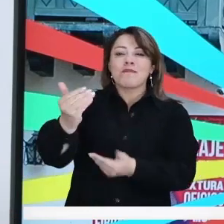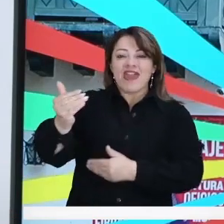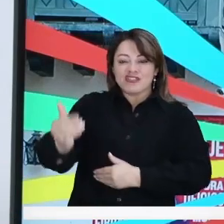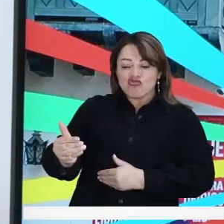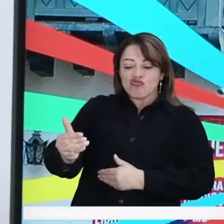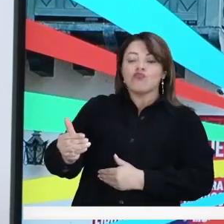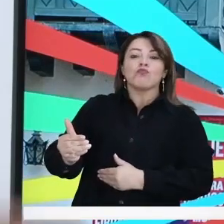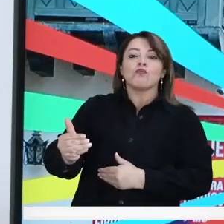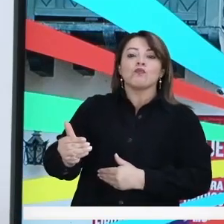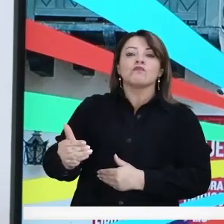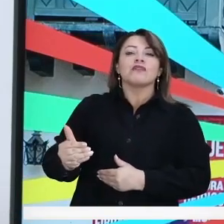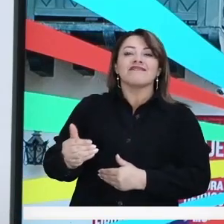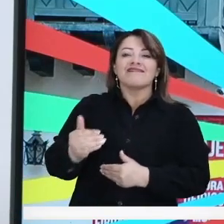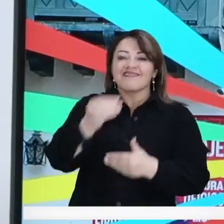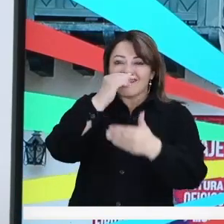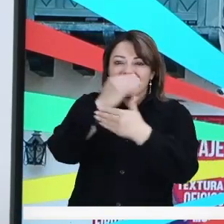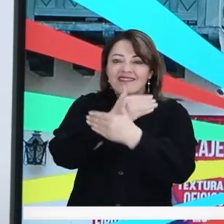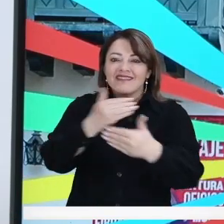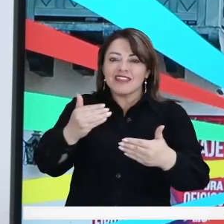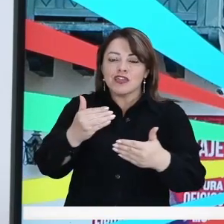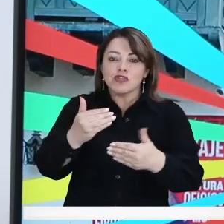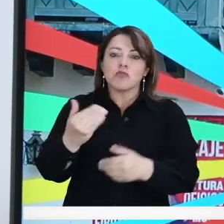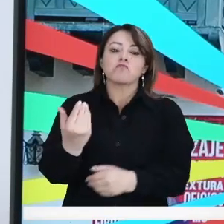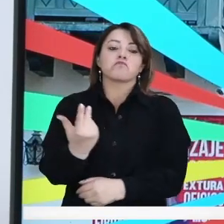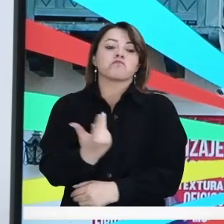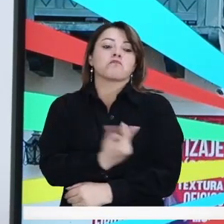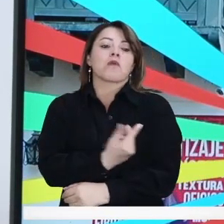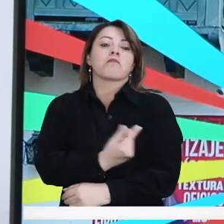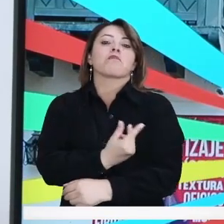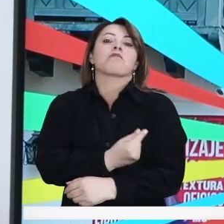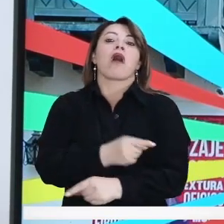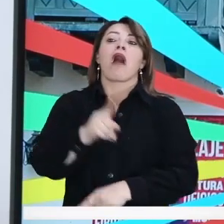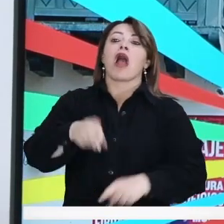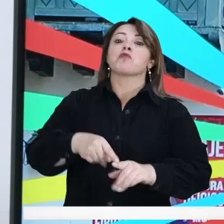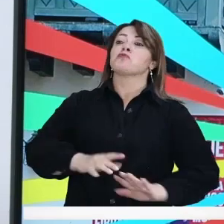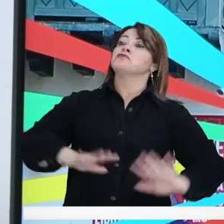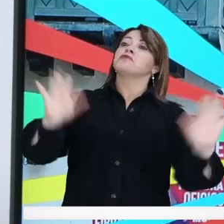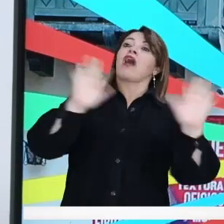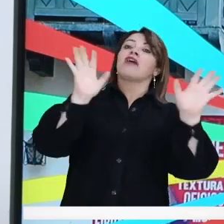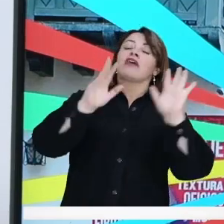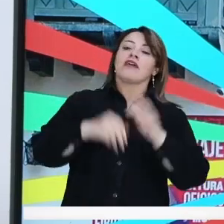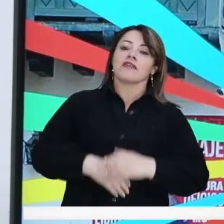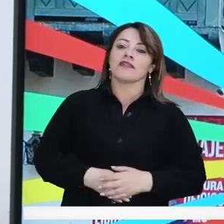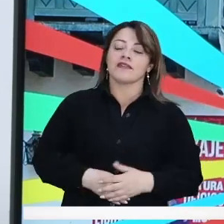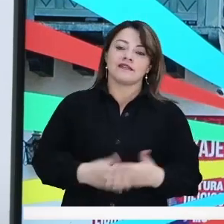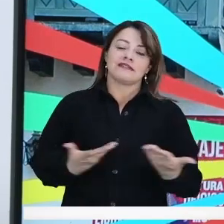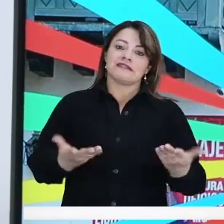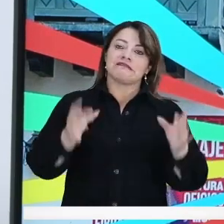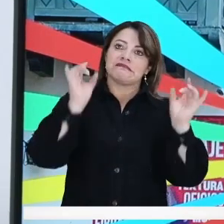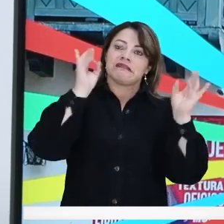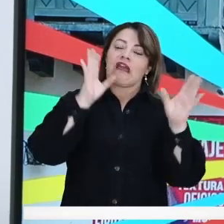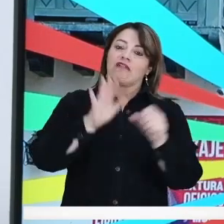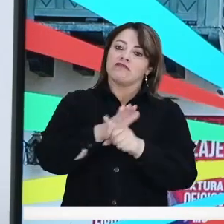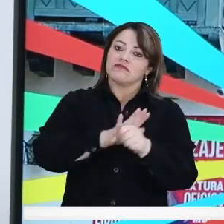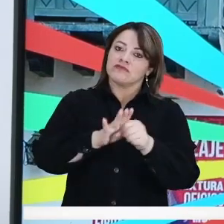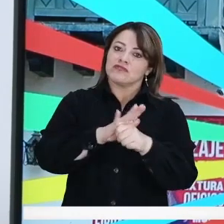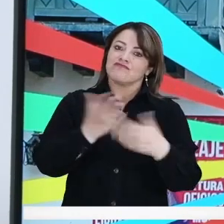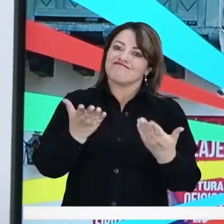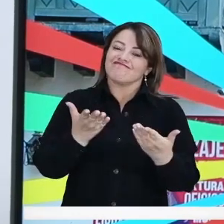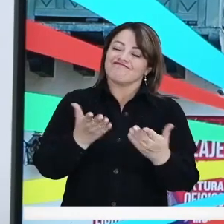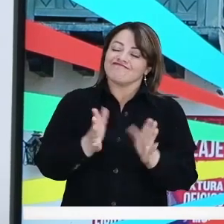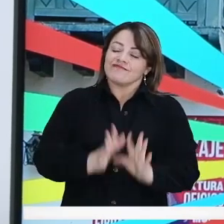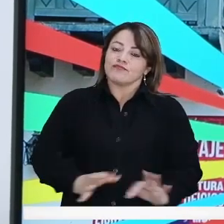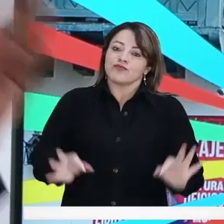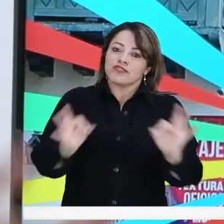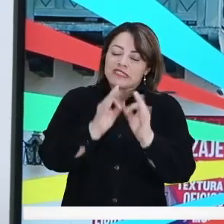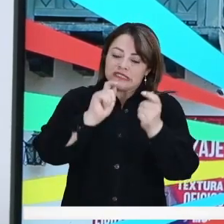se le cumplen esos determinantes en materia de vacunación. Eso